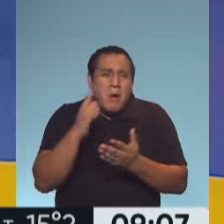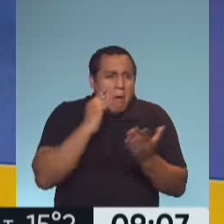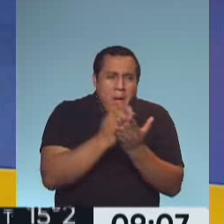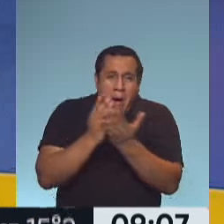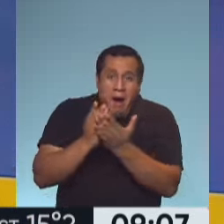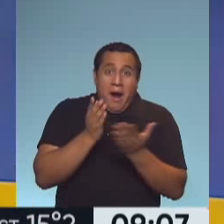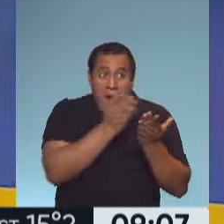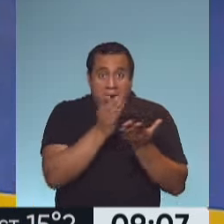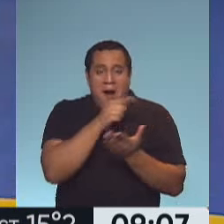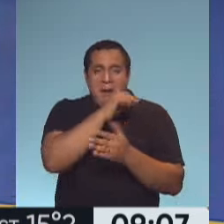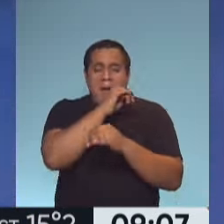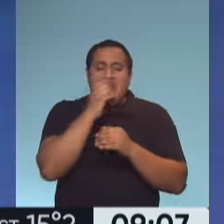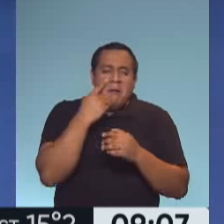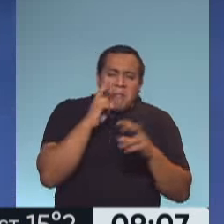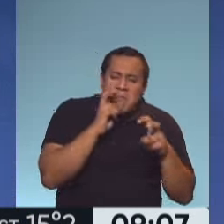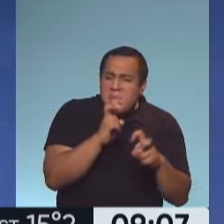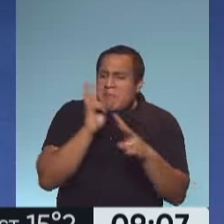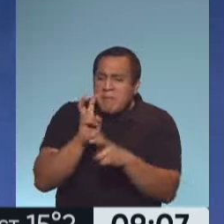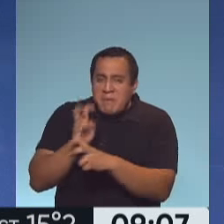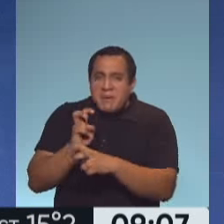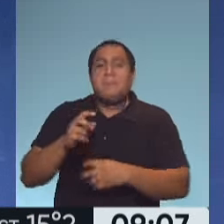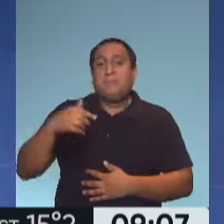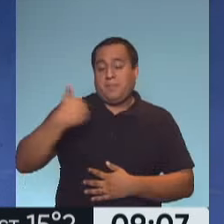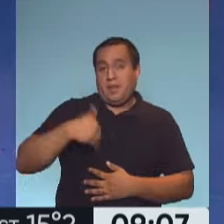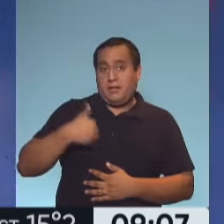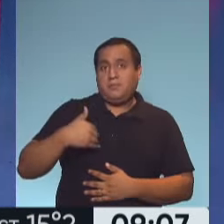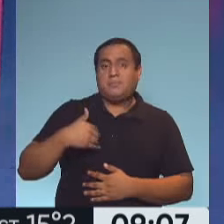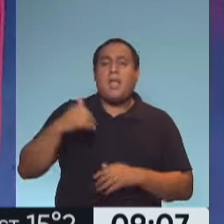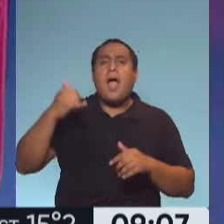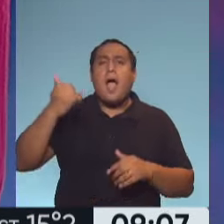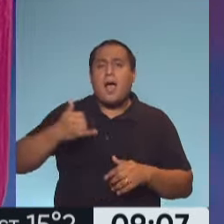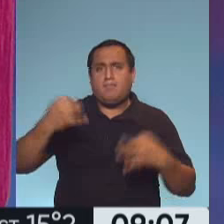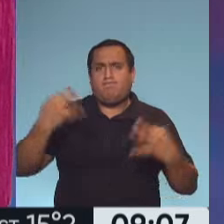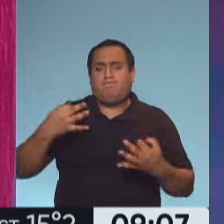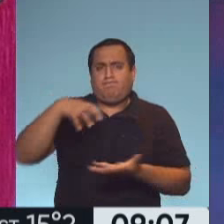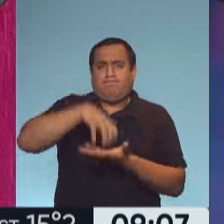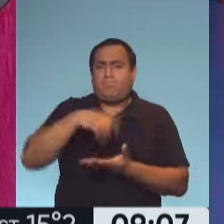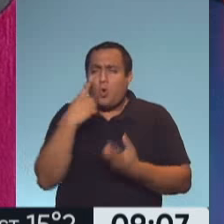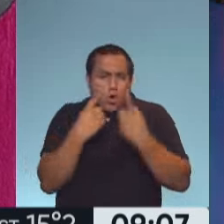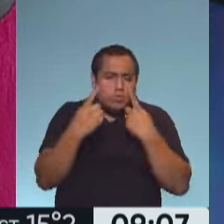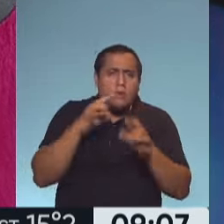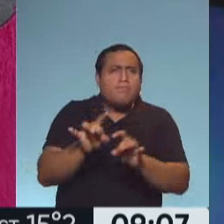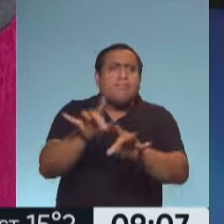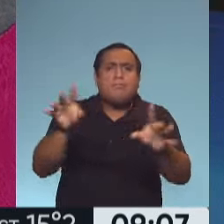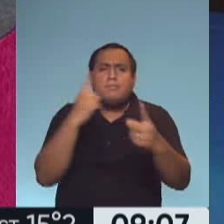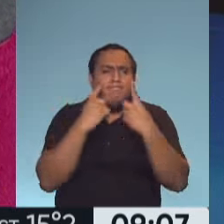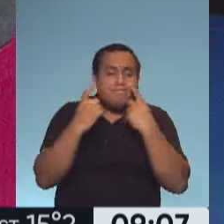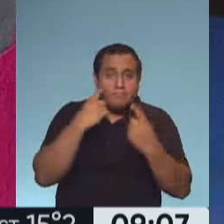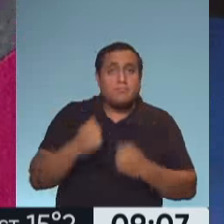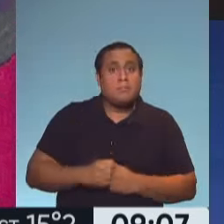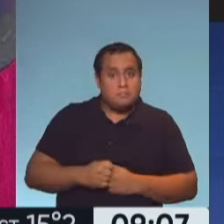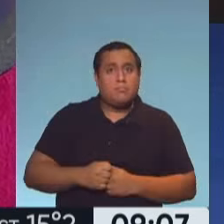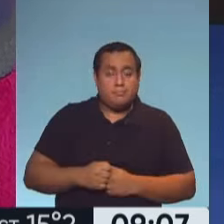de las formas más efectivas de farmacovigilancia. Ya vamos por el décimo